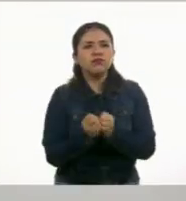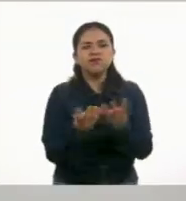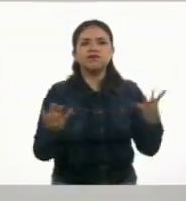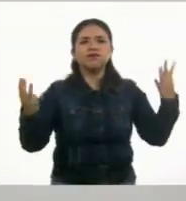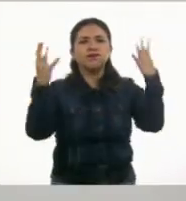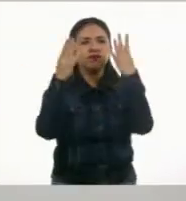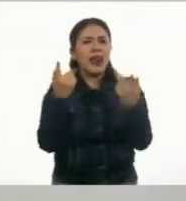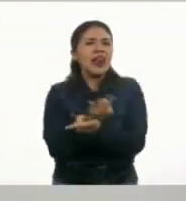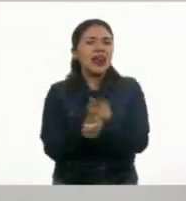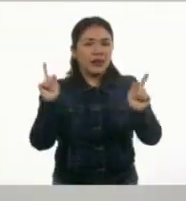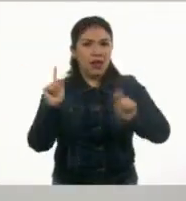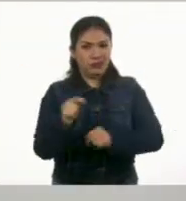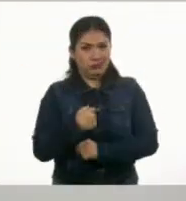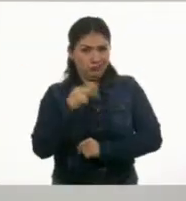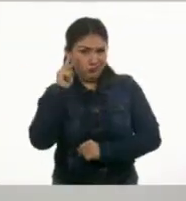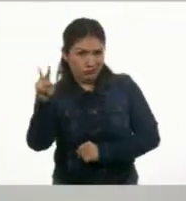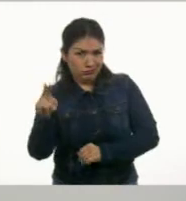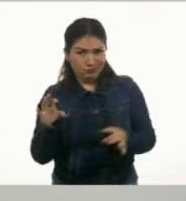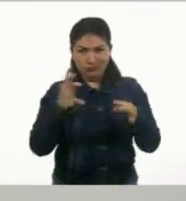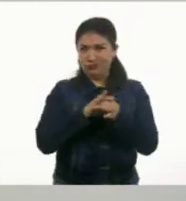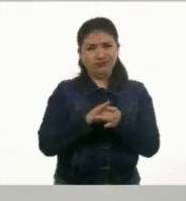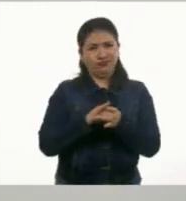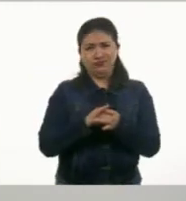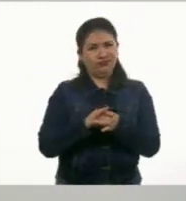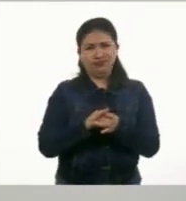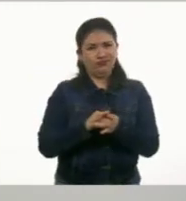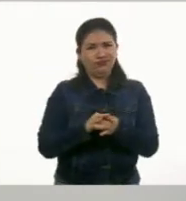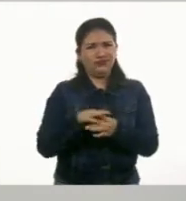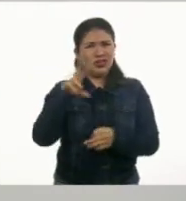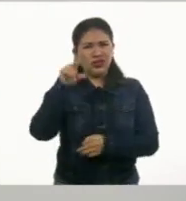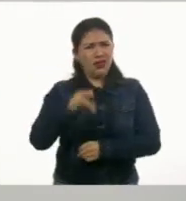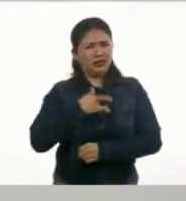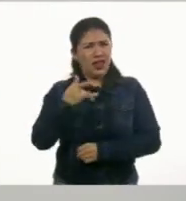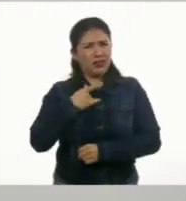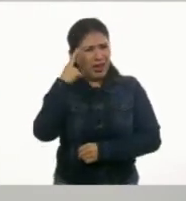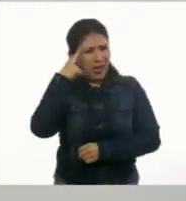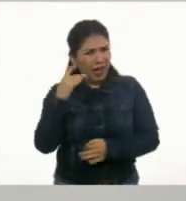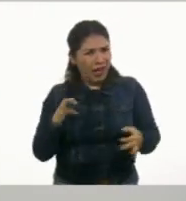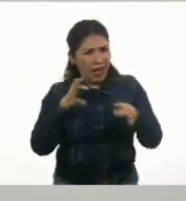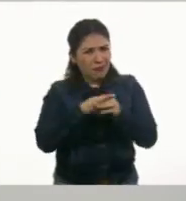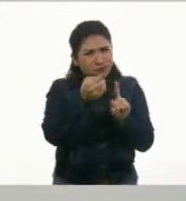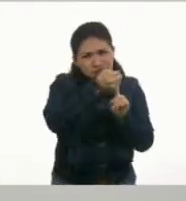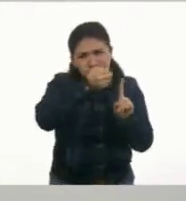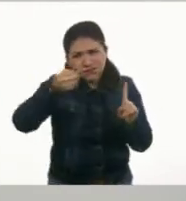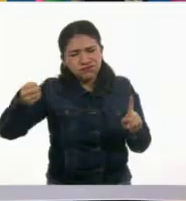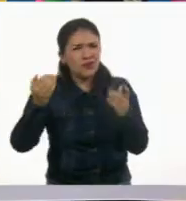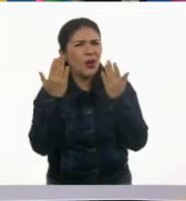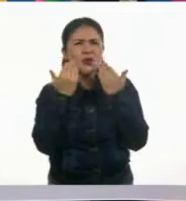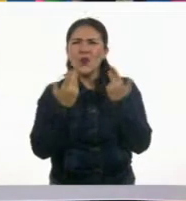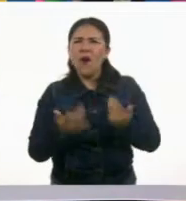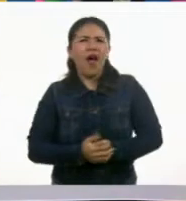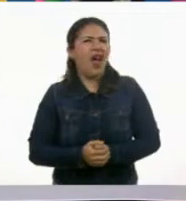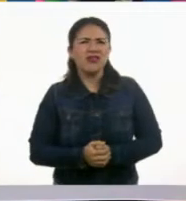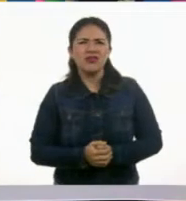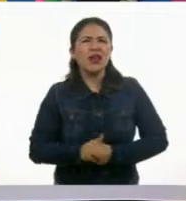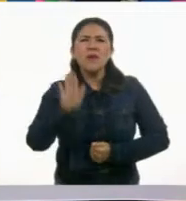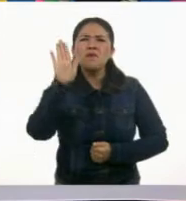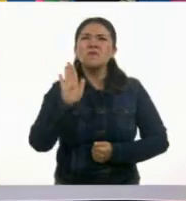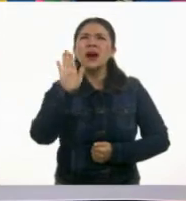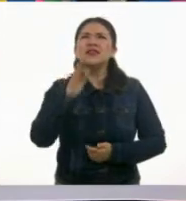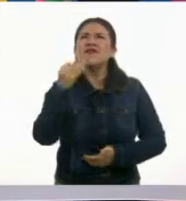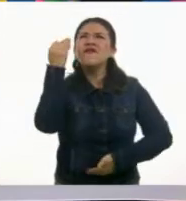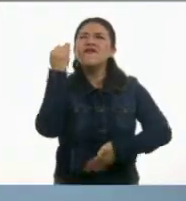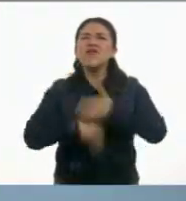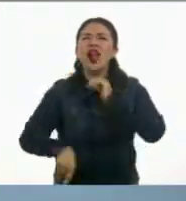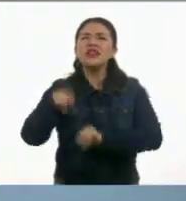A mí no me gusta. No, a mí tampoco. Suena raro. Sí, creo que le falta, ¿cómo se